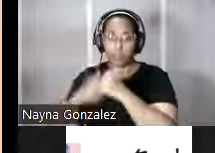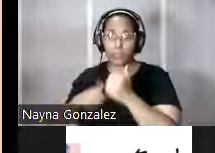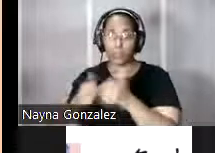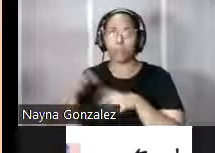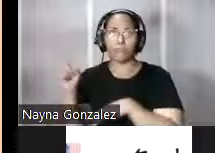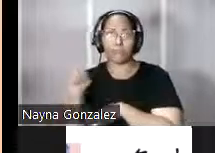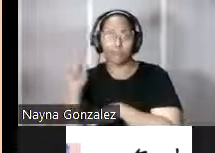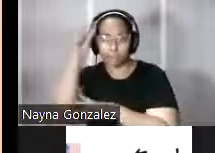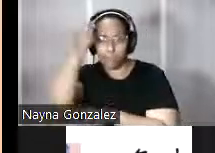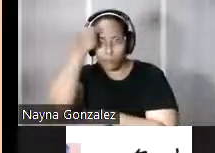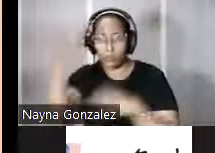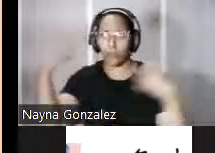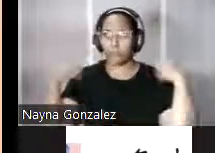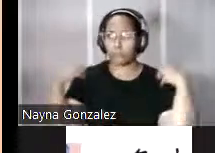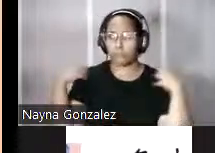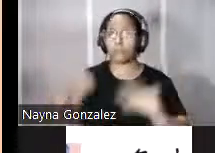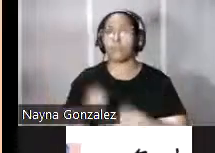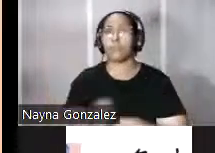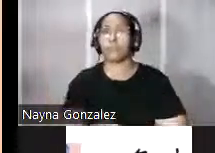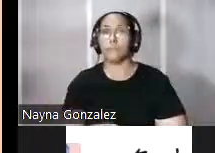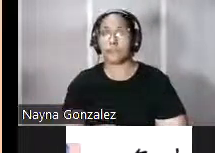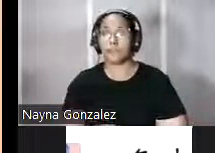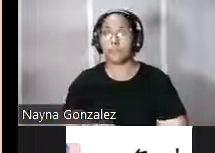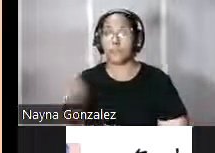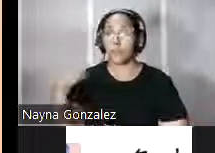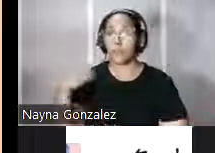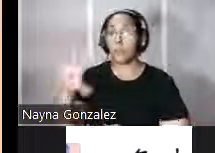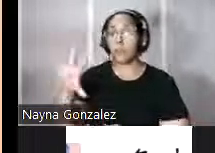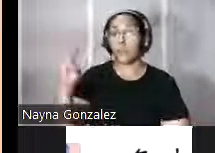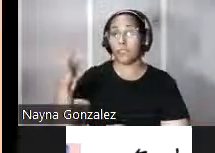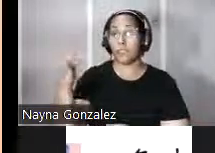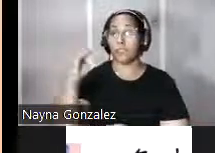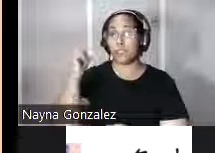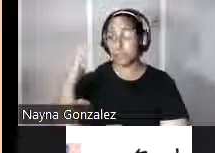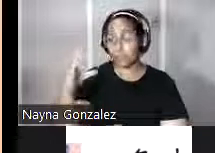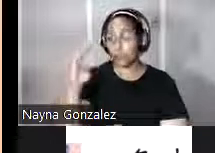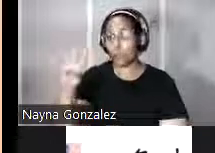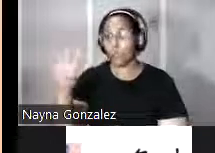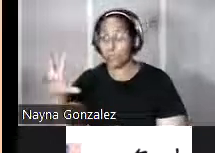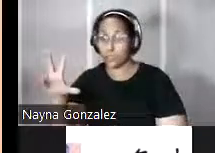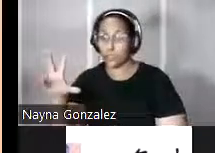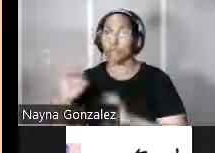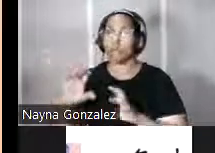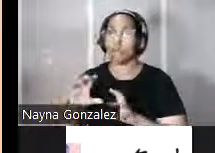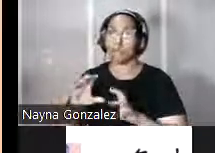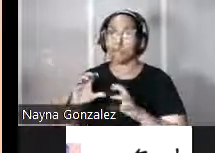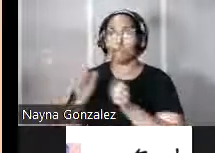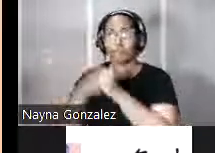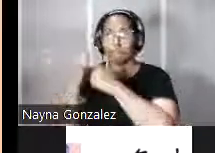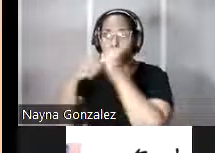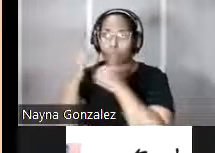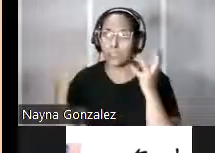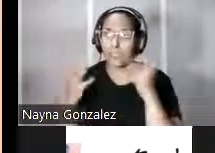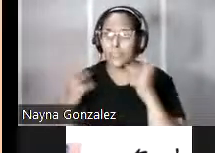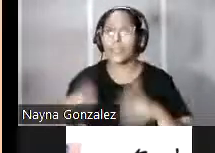gobernadores, capitanes generales de la isla y en 1773 se transformó en cuartel y más tarde en la maestranza del